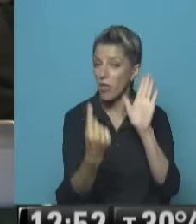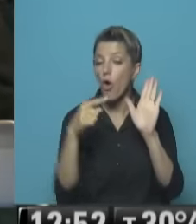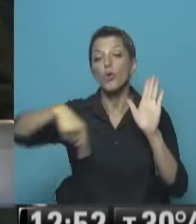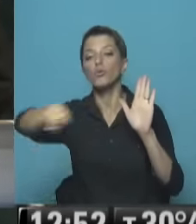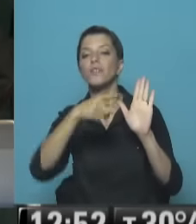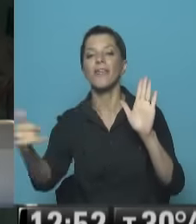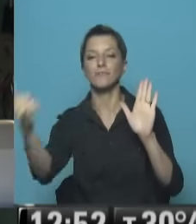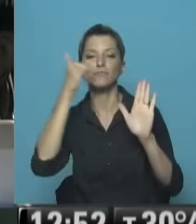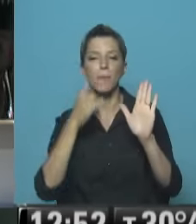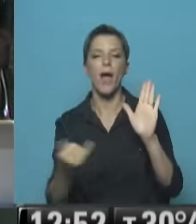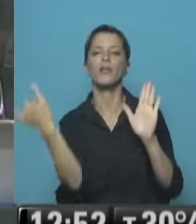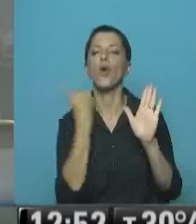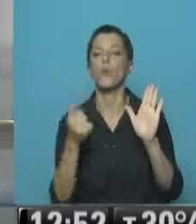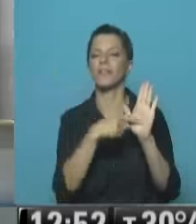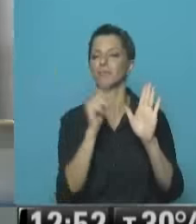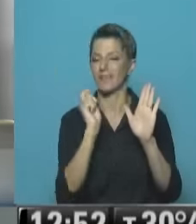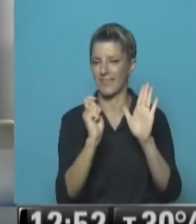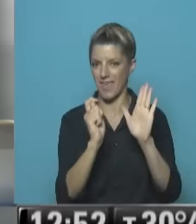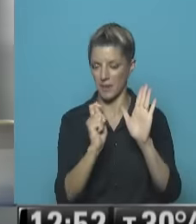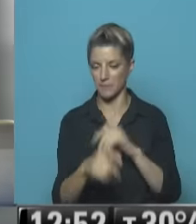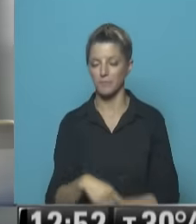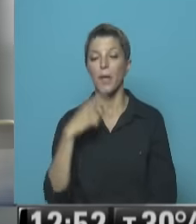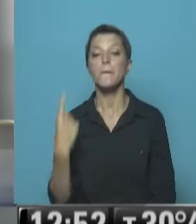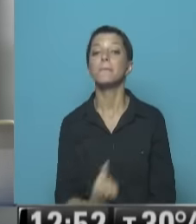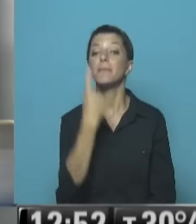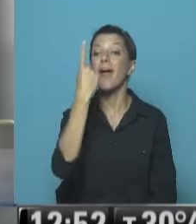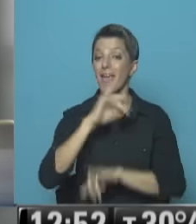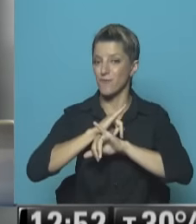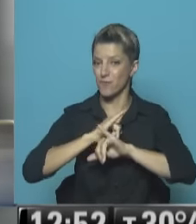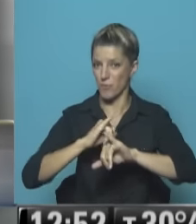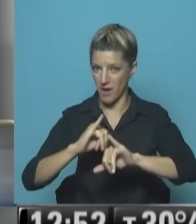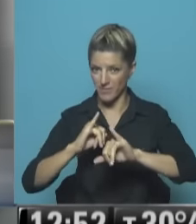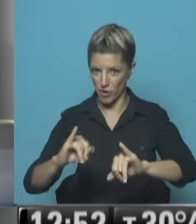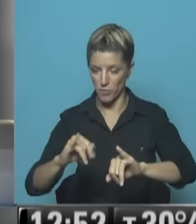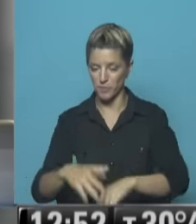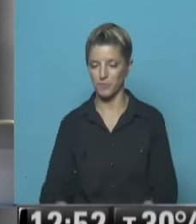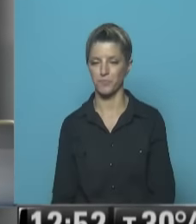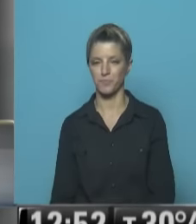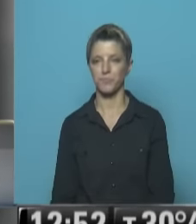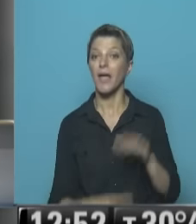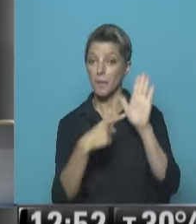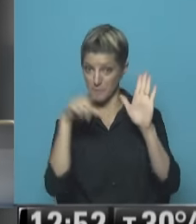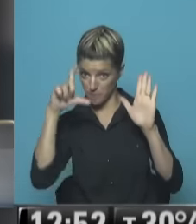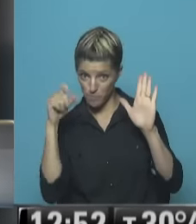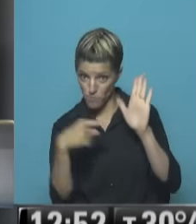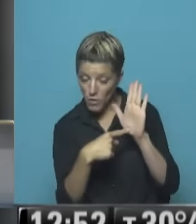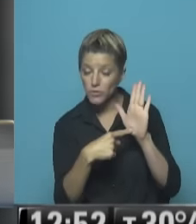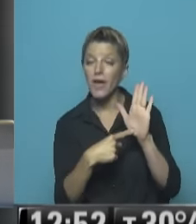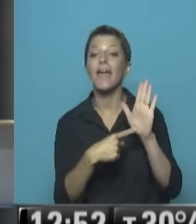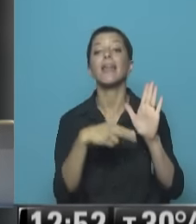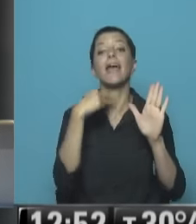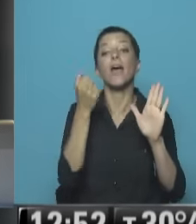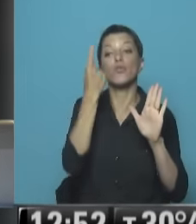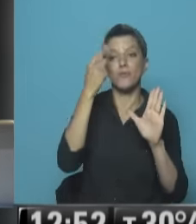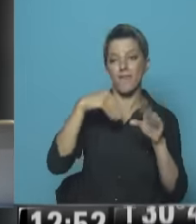De quién se trata Primer dato De la incógnita de hoy Ya la ponemos A consideración De todos los televidentes En esa fotografía Aparece la hija De una rica